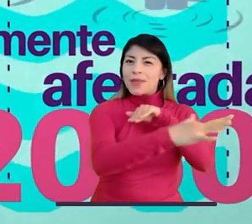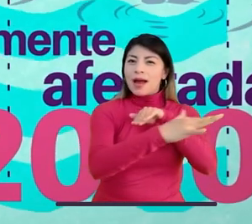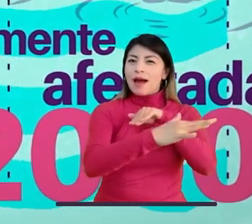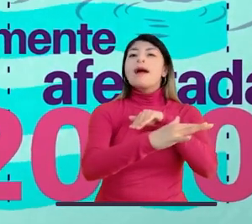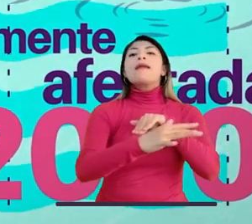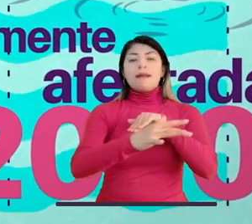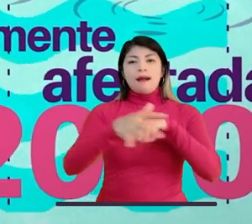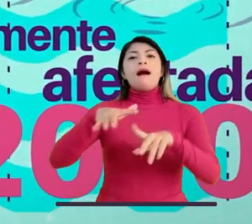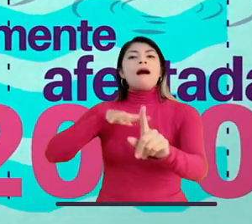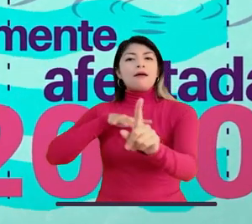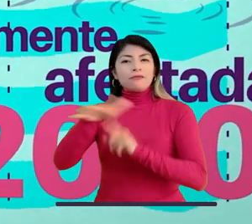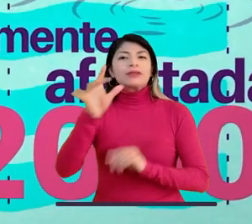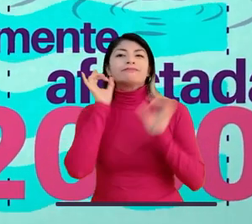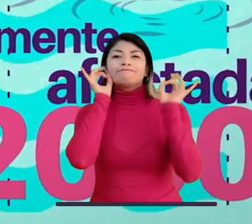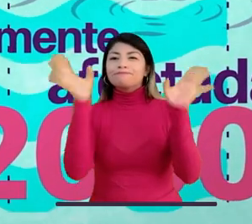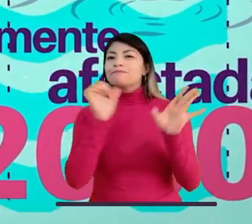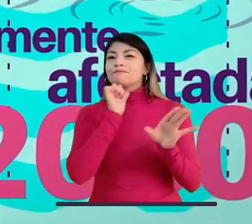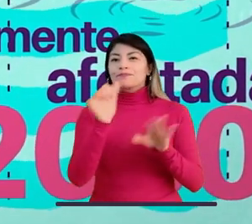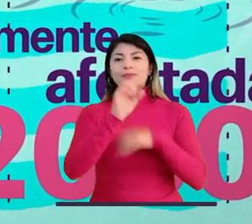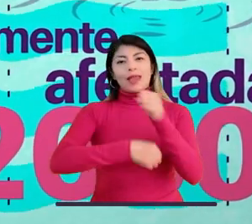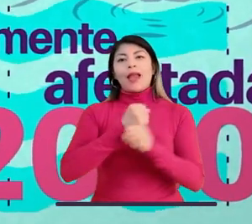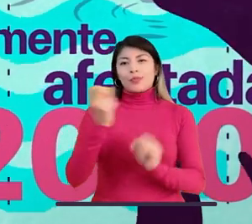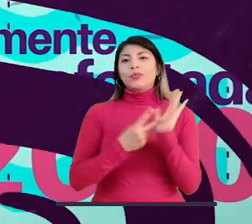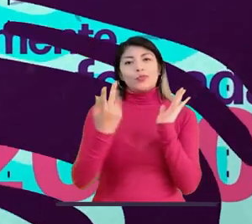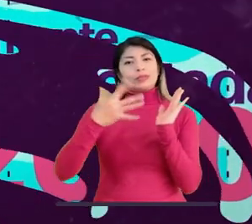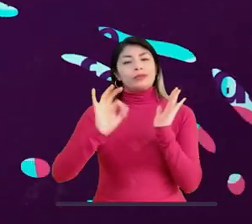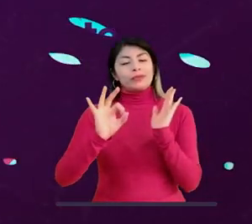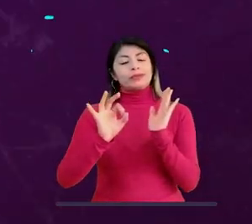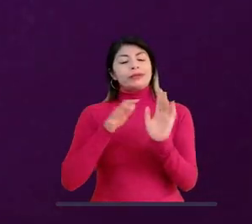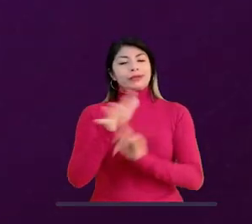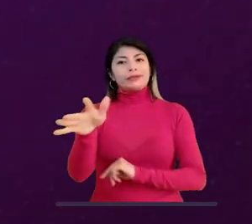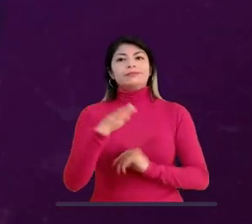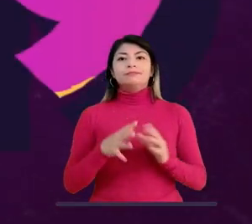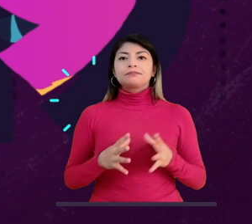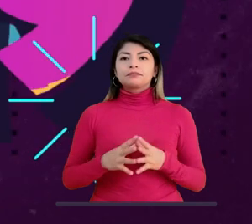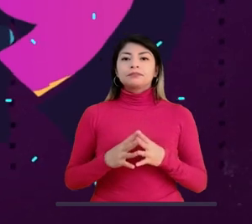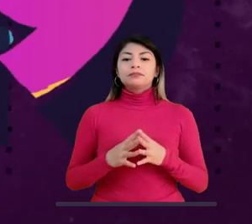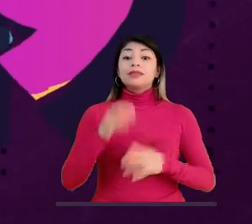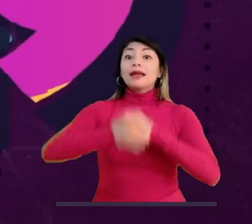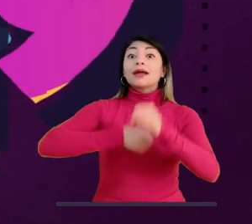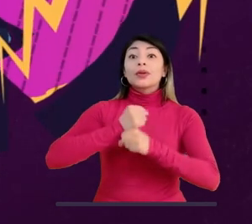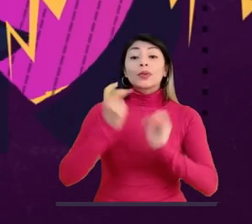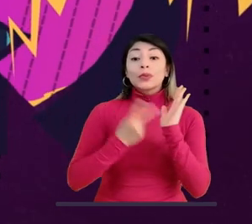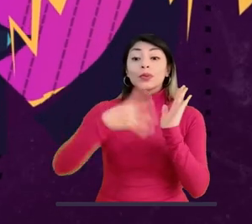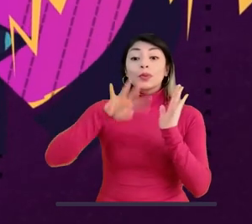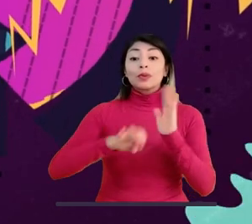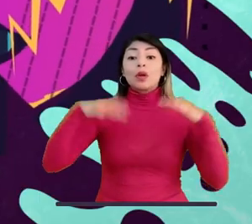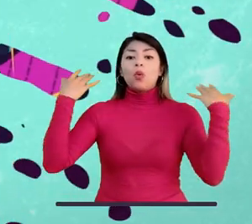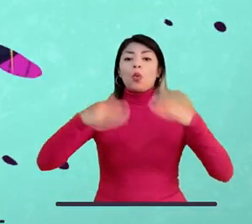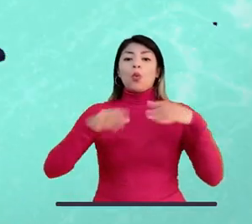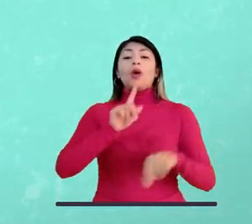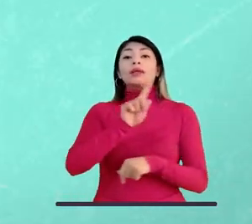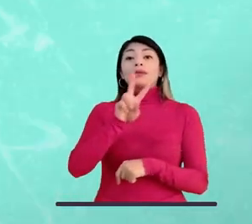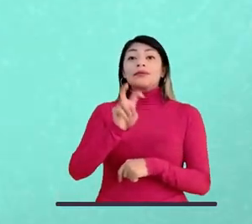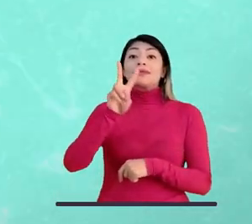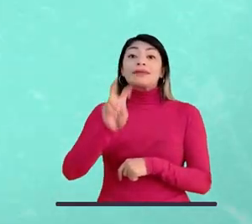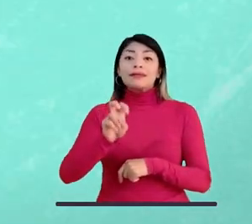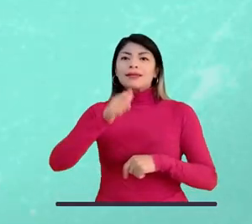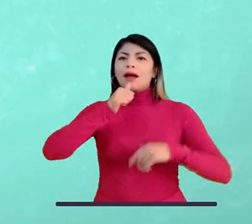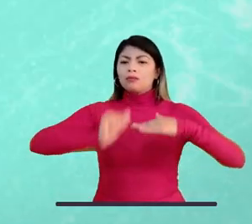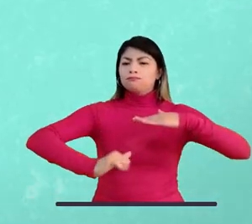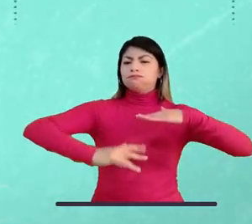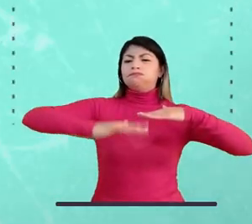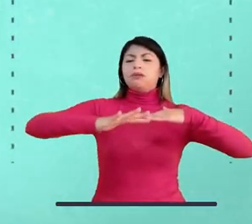islas pequeñas puedan verse gravemente afectadas para el 2050. Solo en 2019 se reportaron